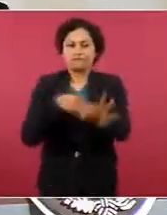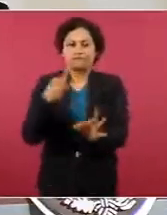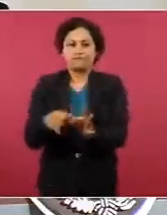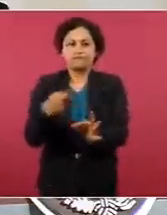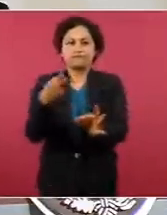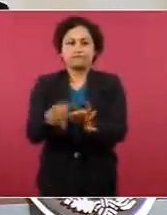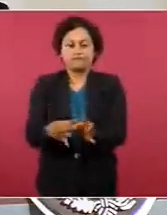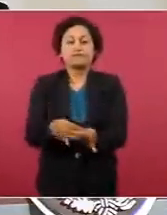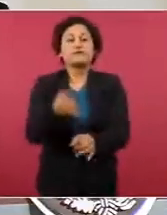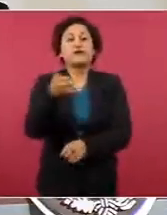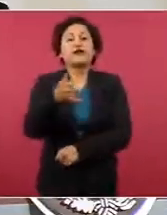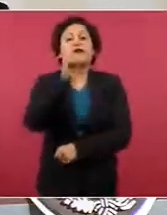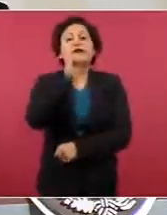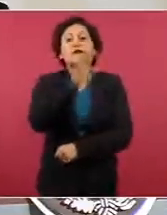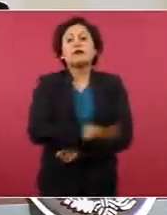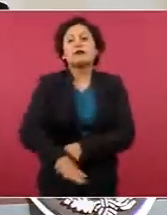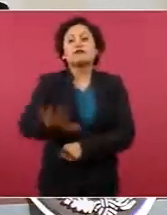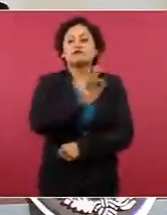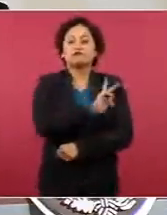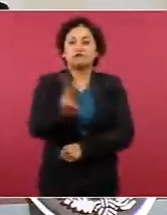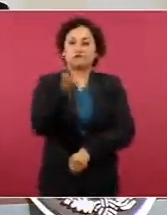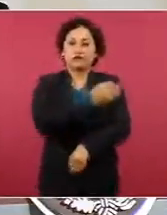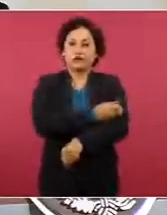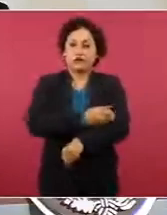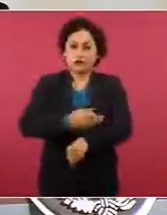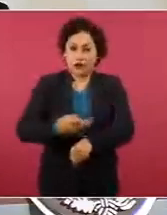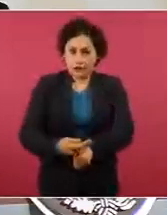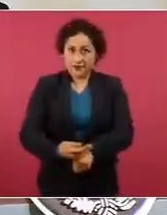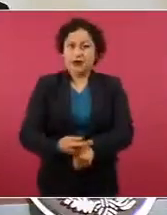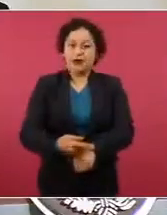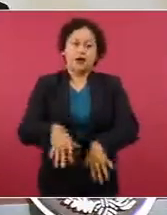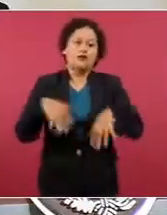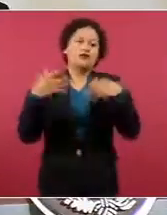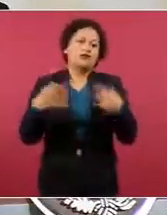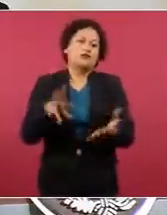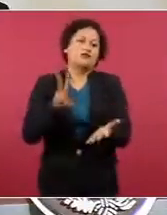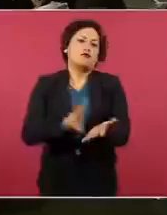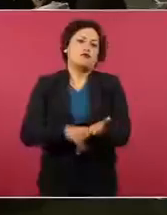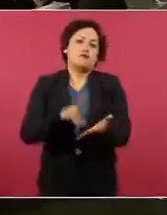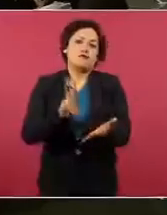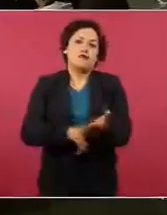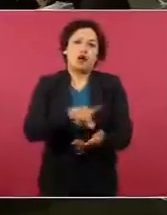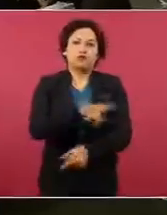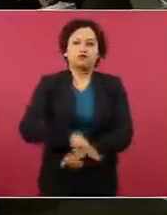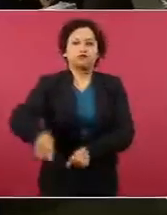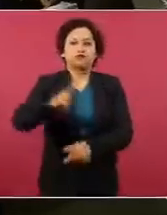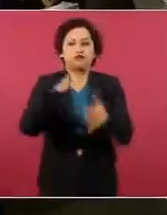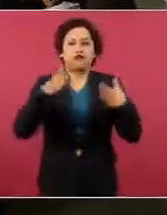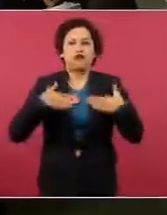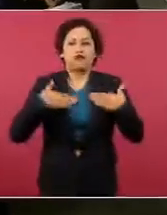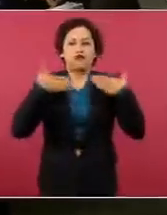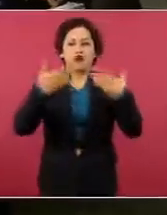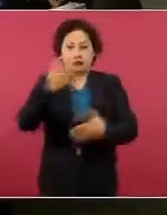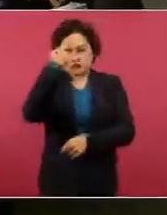más valioso que todo gobierno puede pedir a los ciudadanos, su confianza.